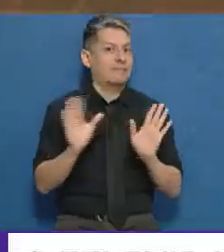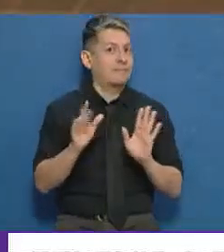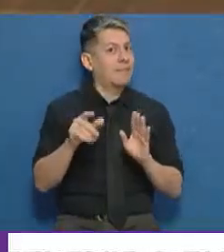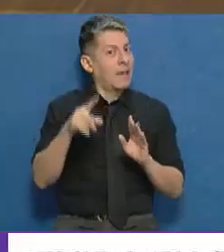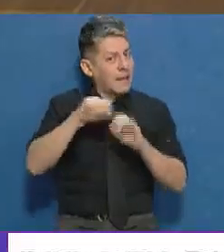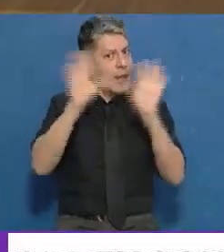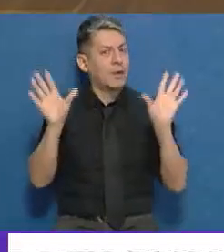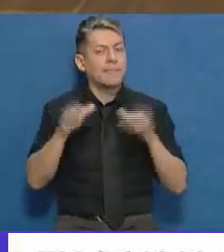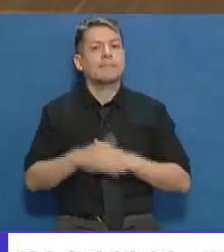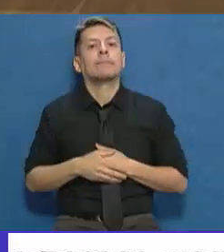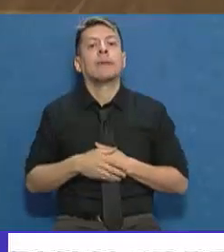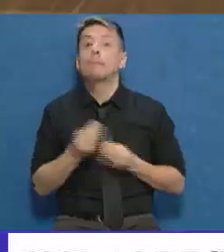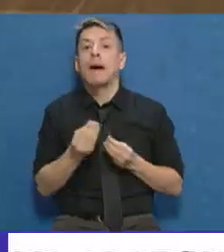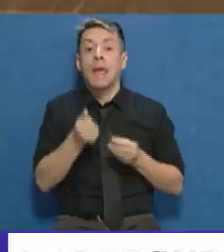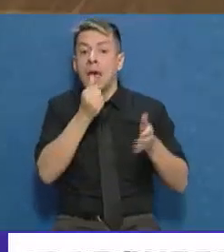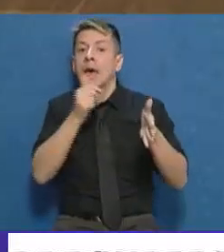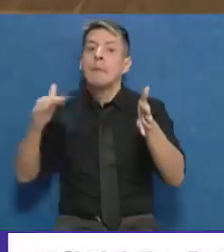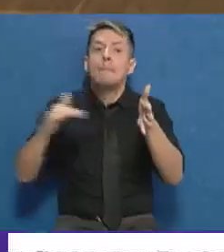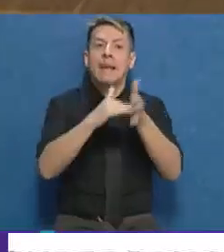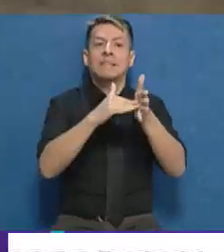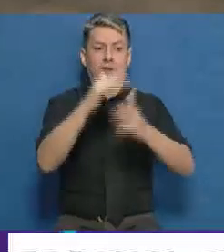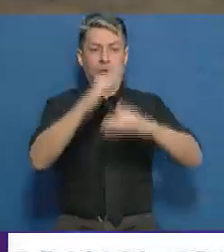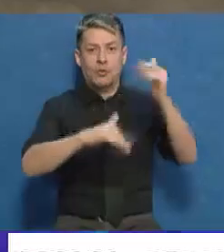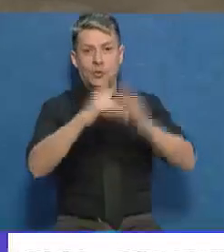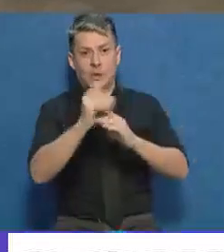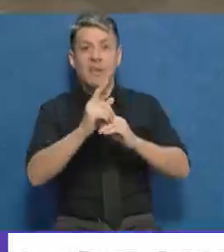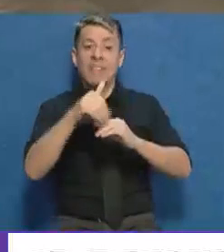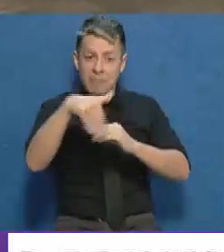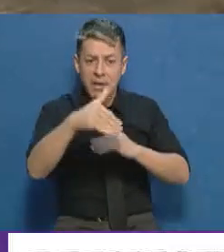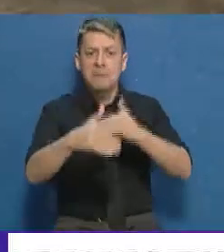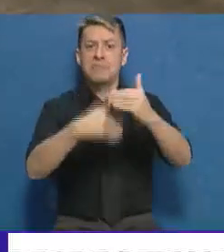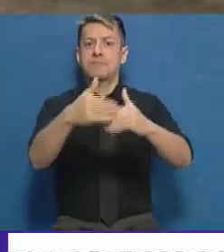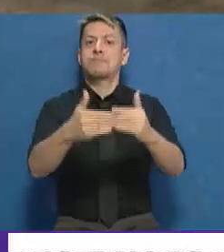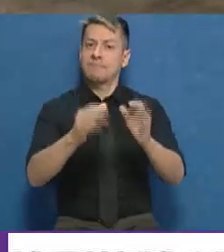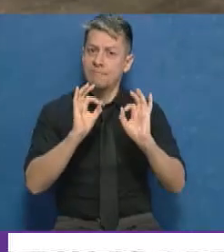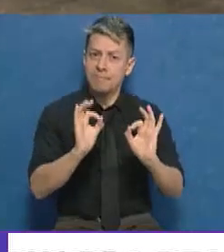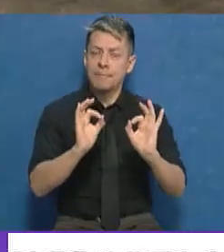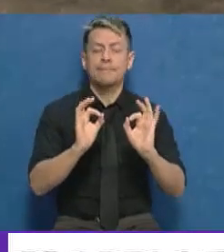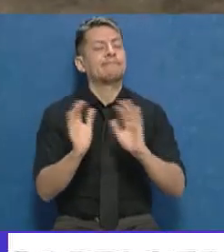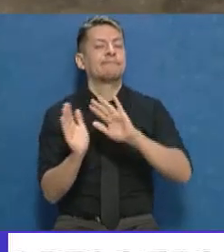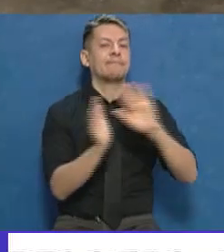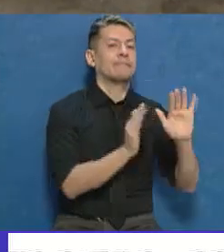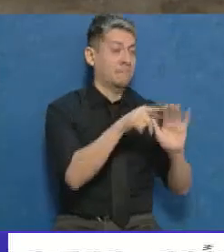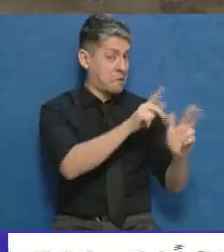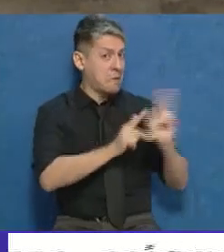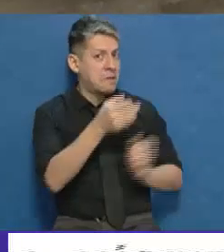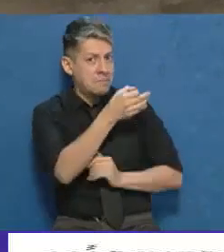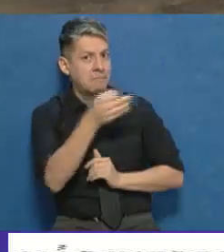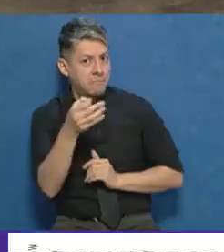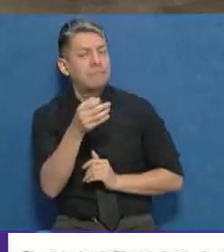Para la construcción de la presa y también luego para el desarrollo de la misma. Pero más allá de eso que vos marcás,